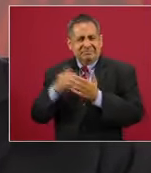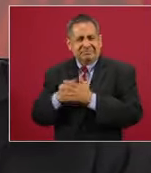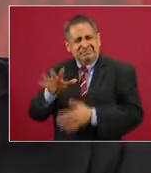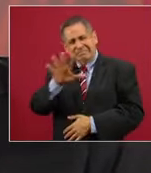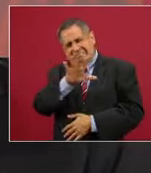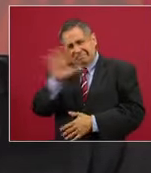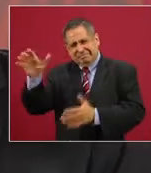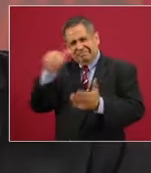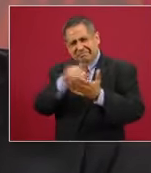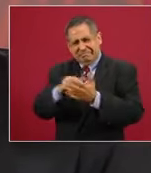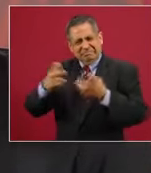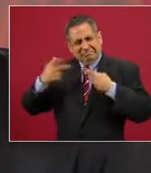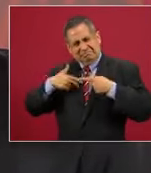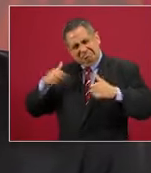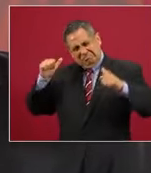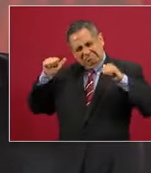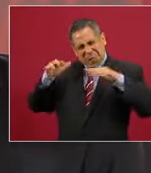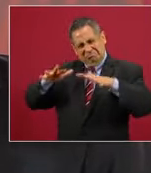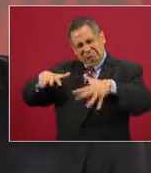500 mil personas